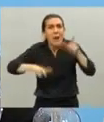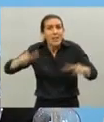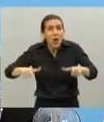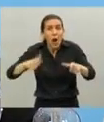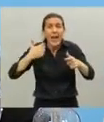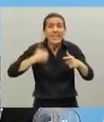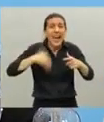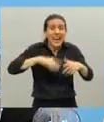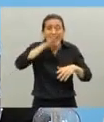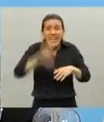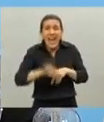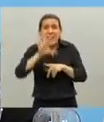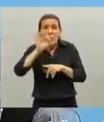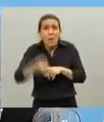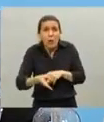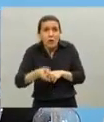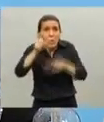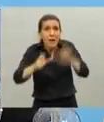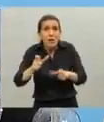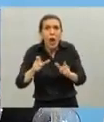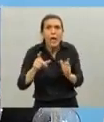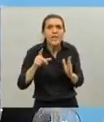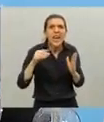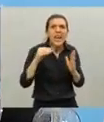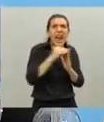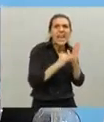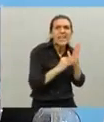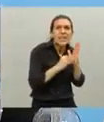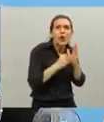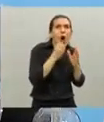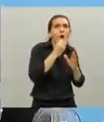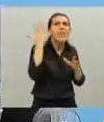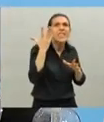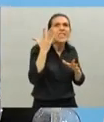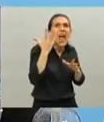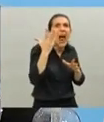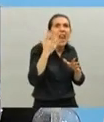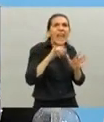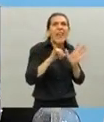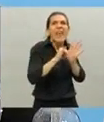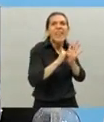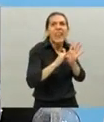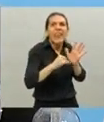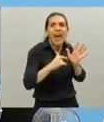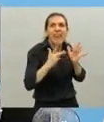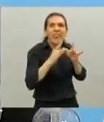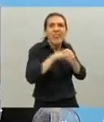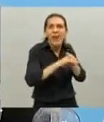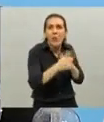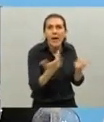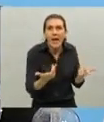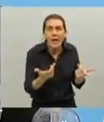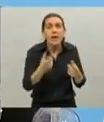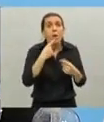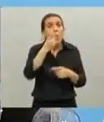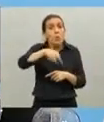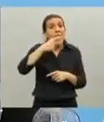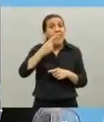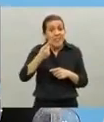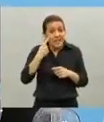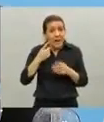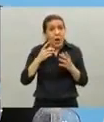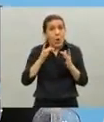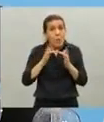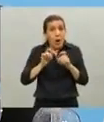argentinos y en todo caso si queremos empezar a ver qué enseñanzas nos deja la pandemia es